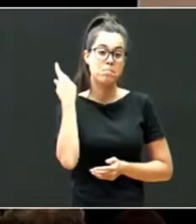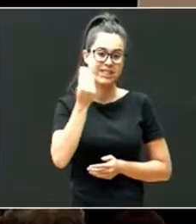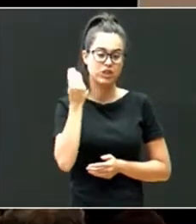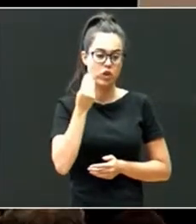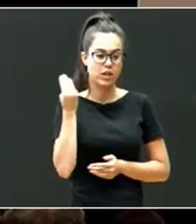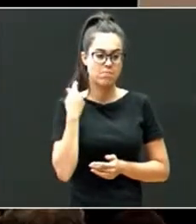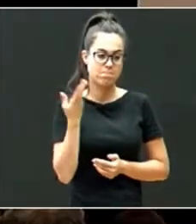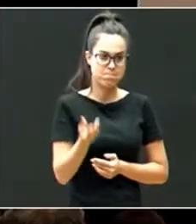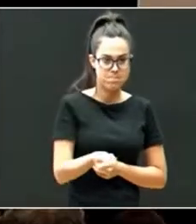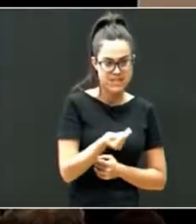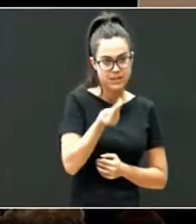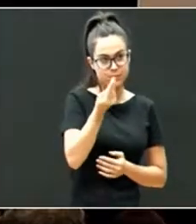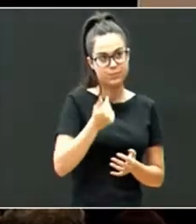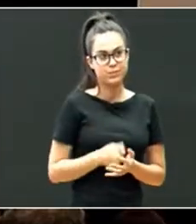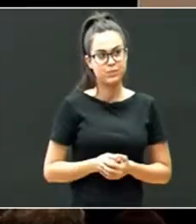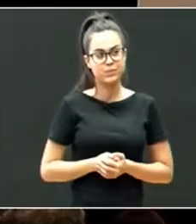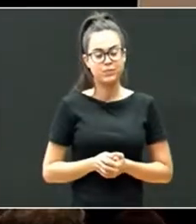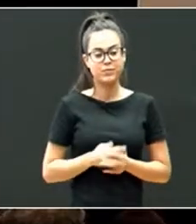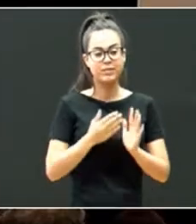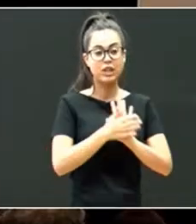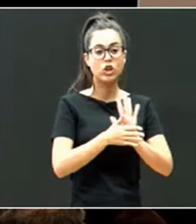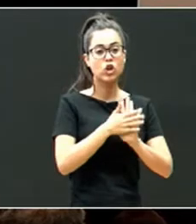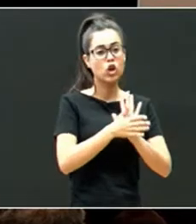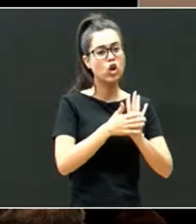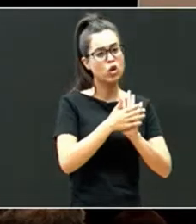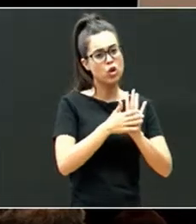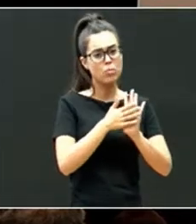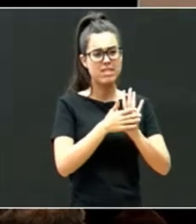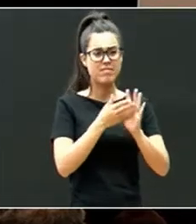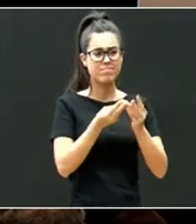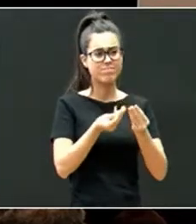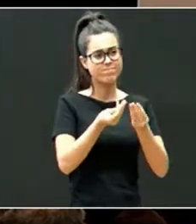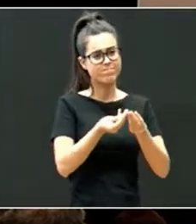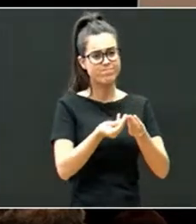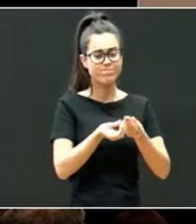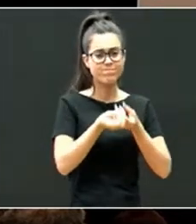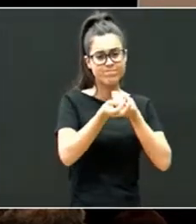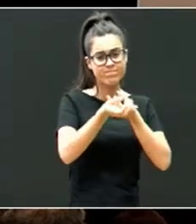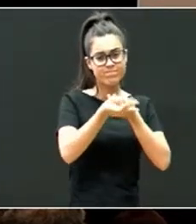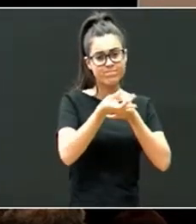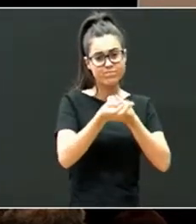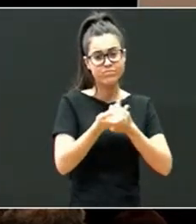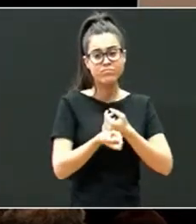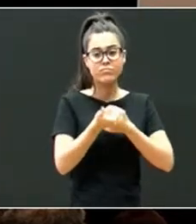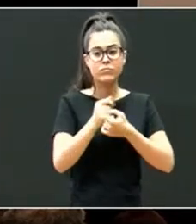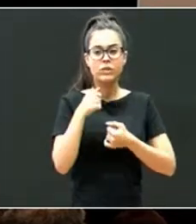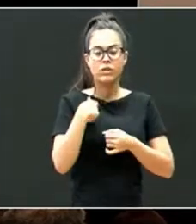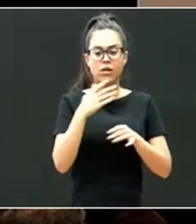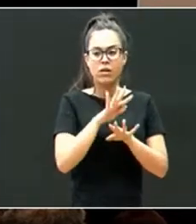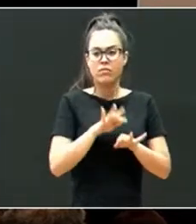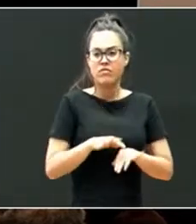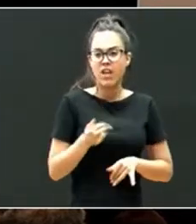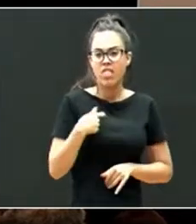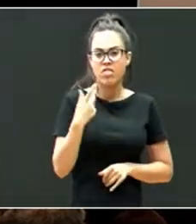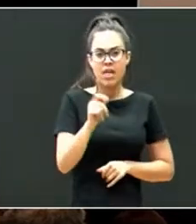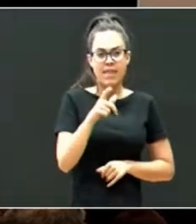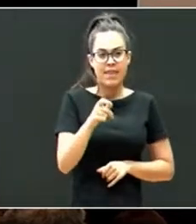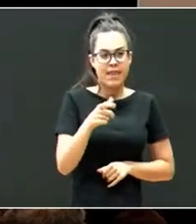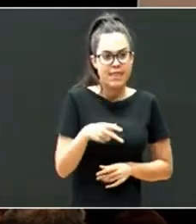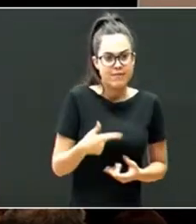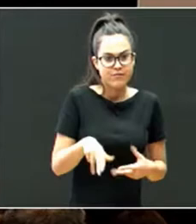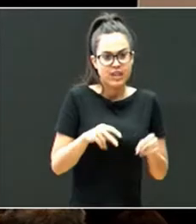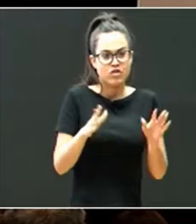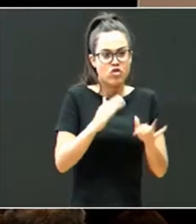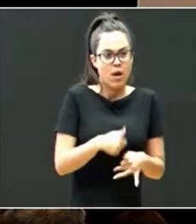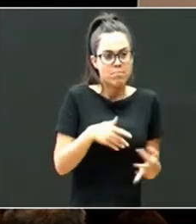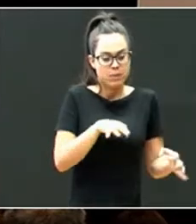y comentaré lo mínimo, porque si no, al final me ocurre que no termino y me da rabia no terminar todo lo que he preparado. Y luego a ver